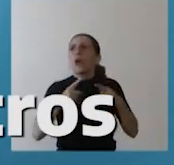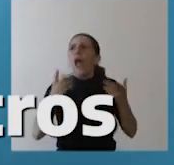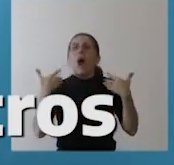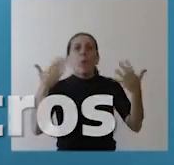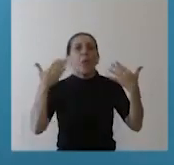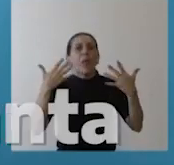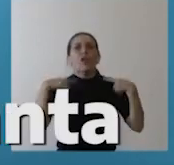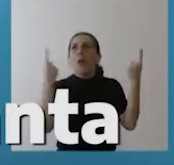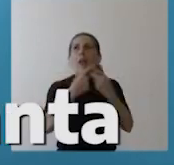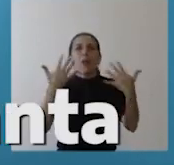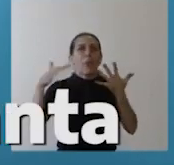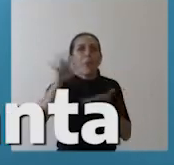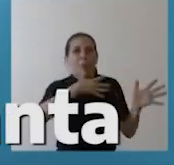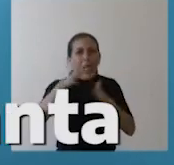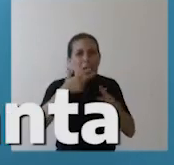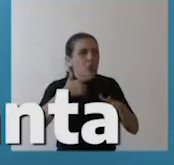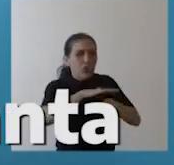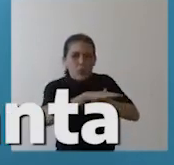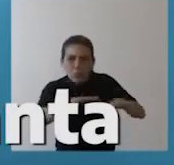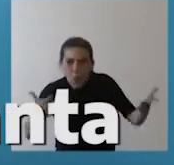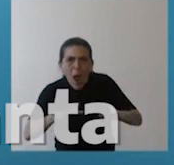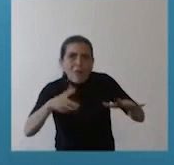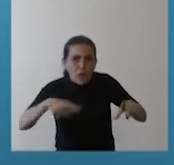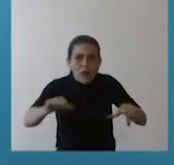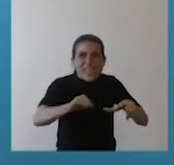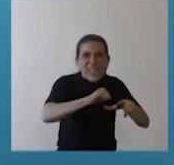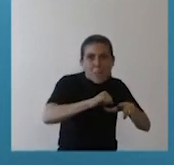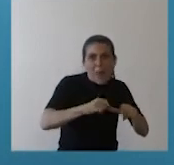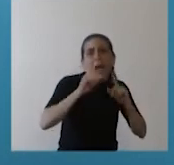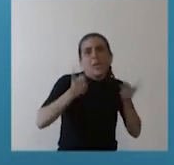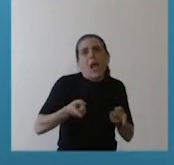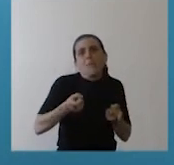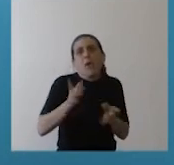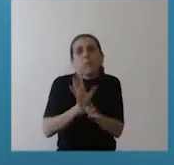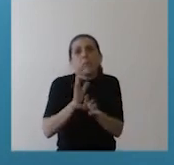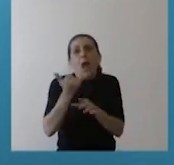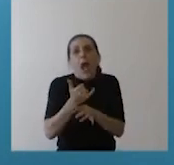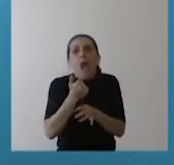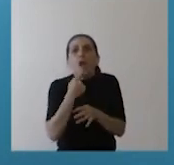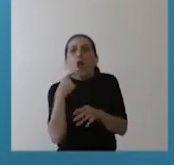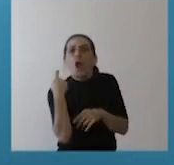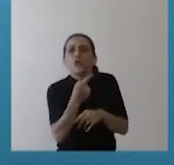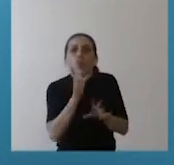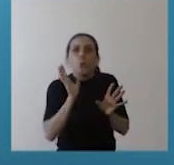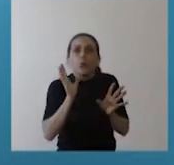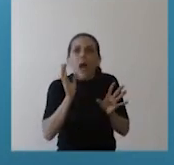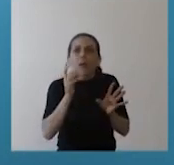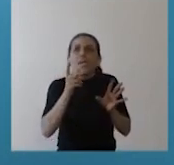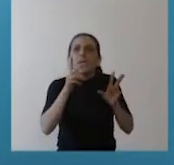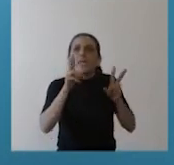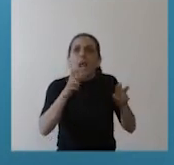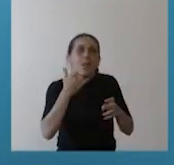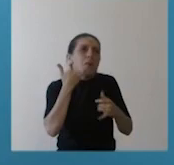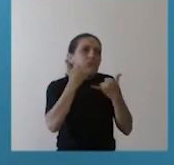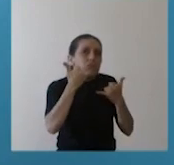limpiar las superficies, trabajando específicamente con la consulta precoz, el contacto precoz con el sistema de salud